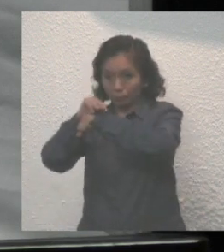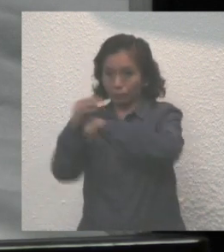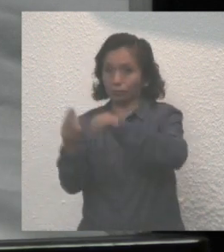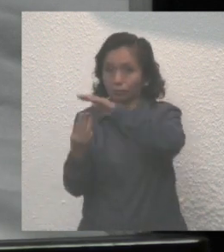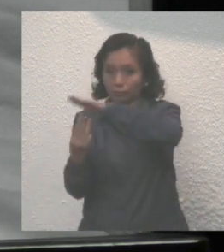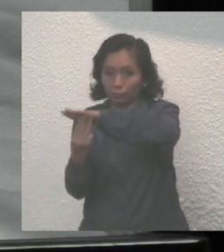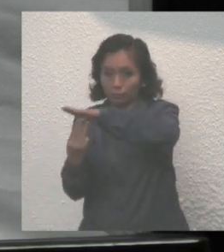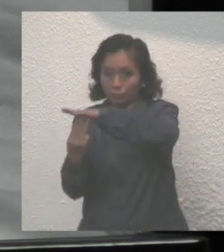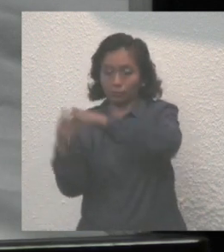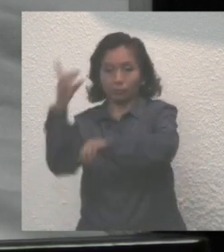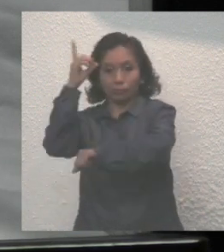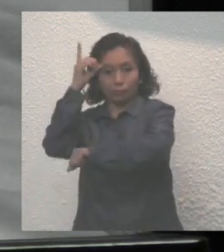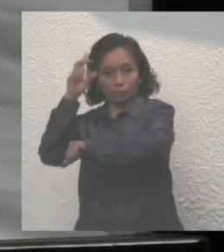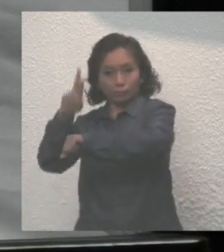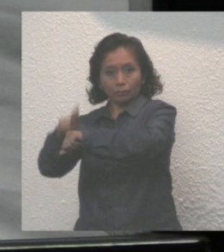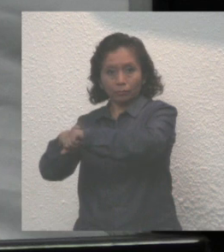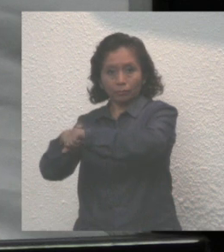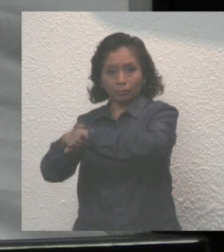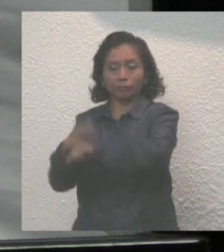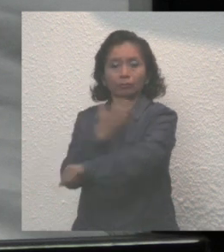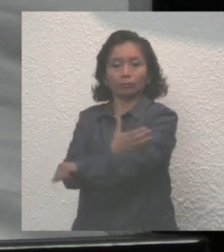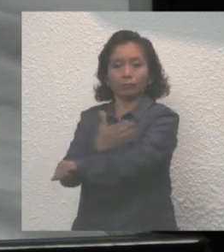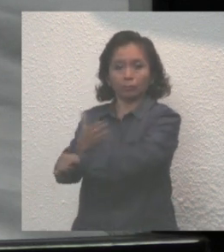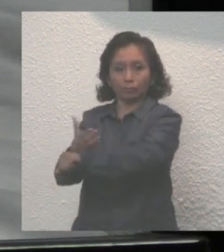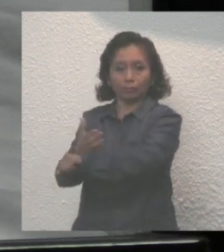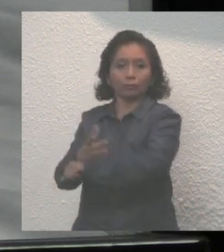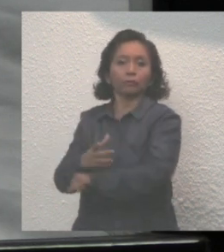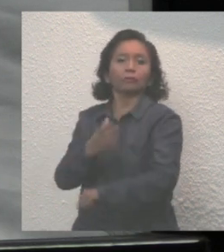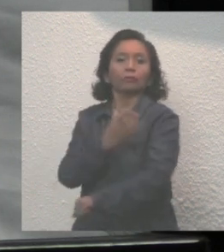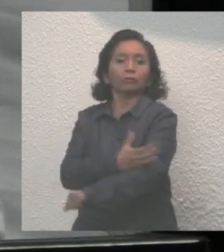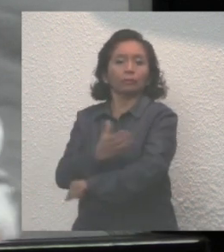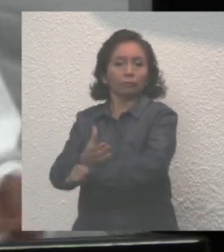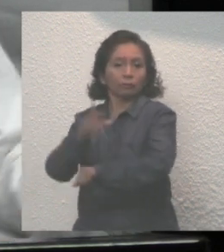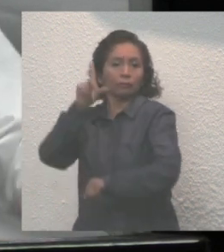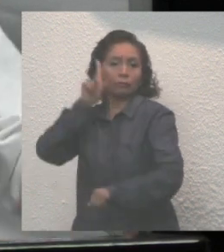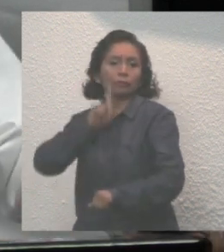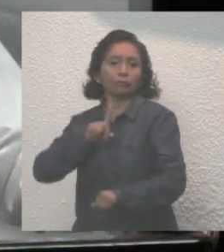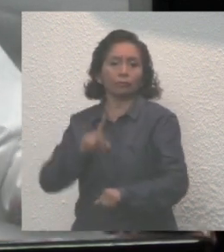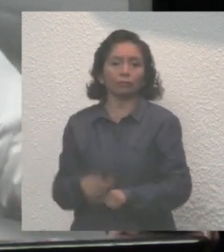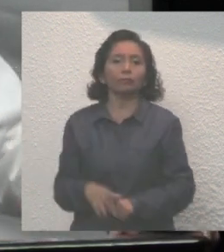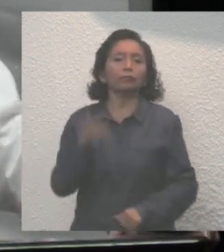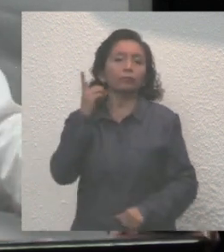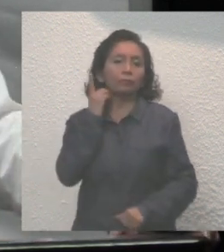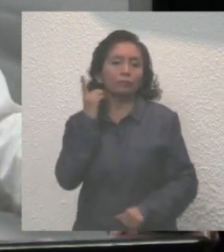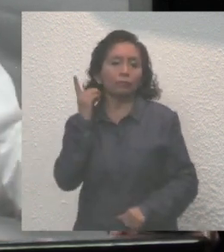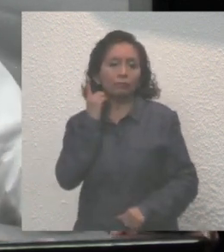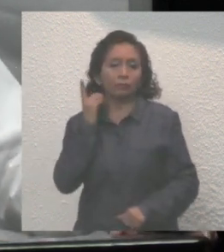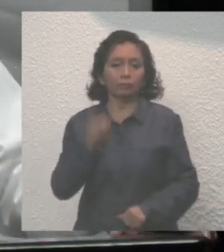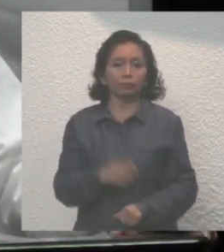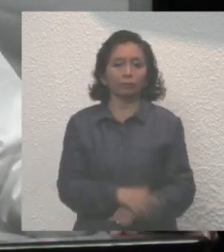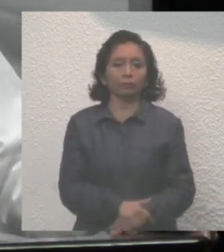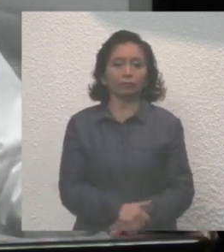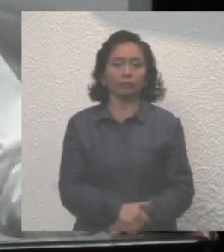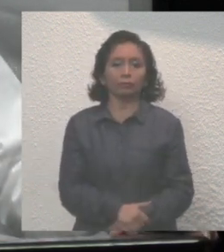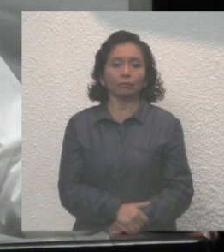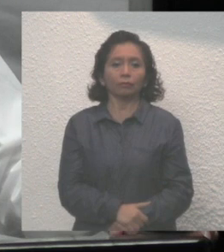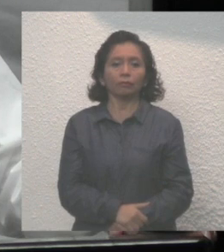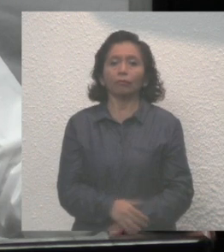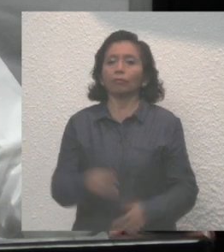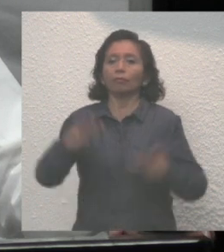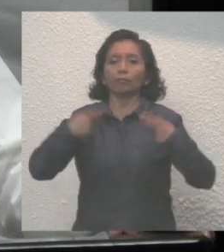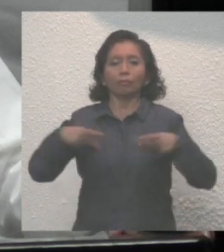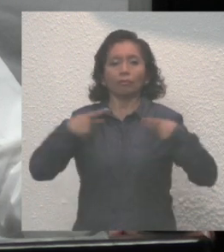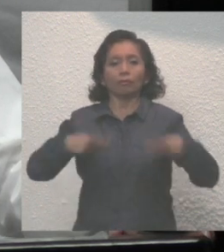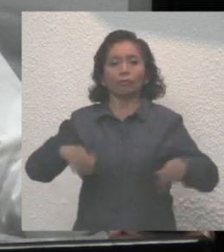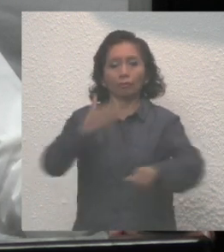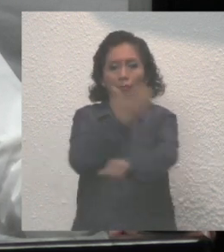directiva de mis compañeras y compañeros diputados, público que